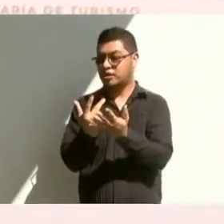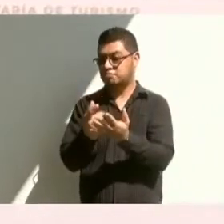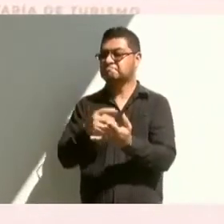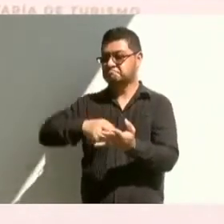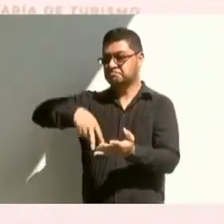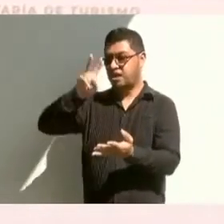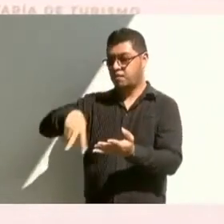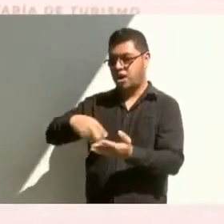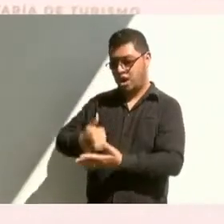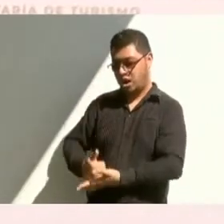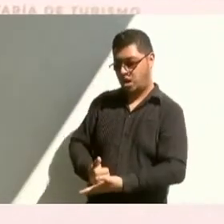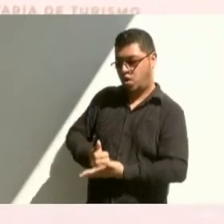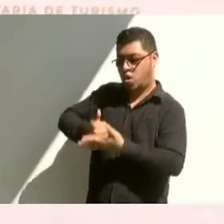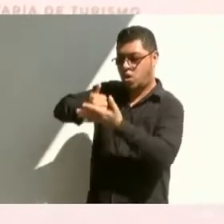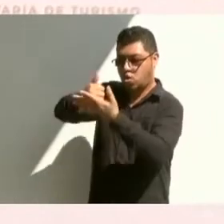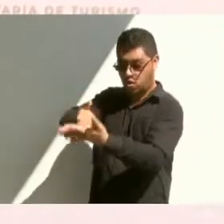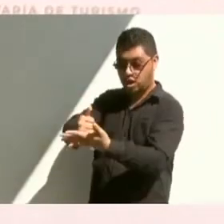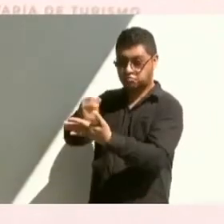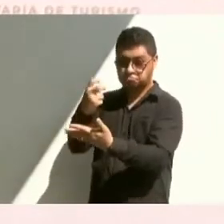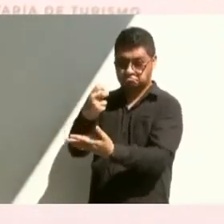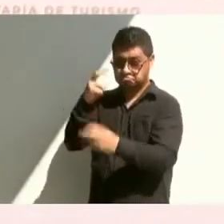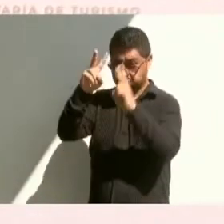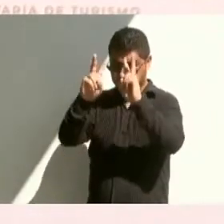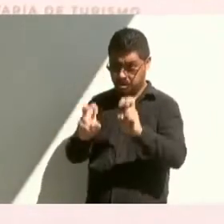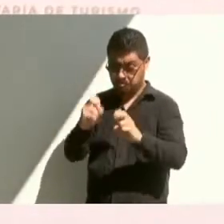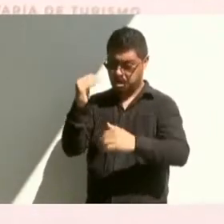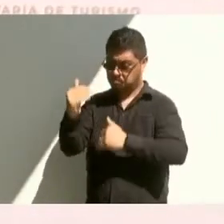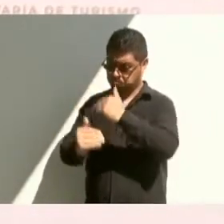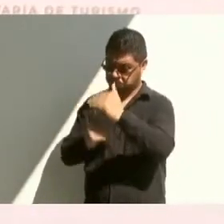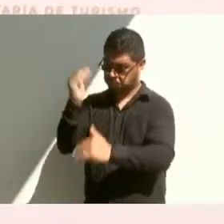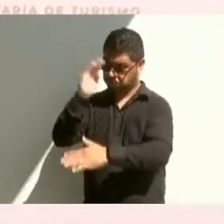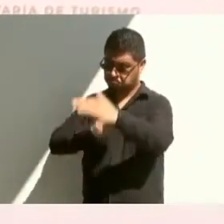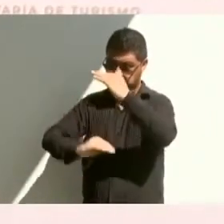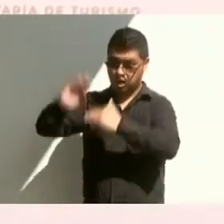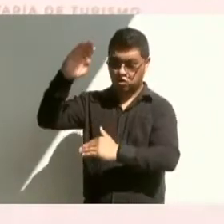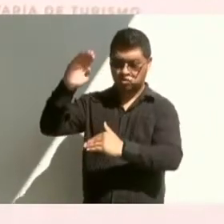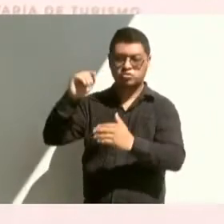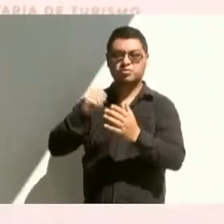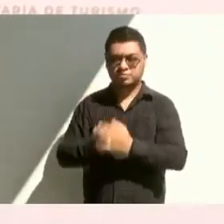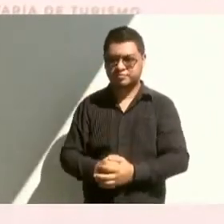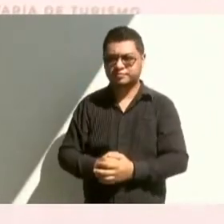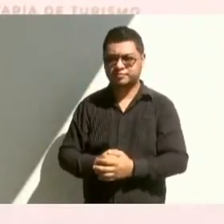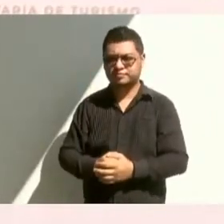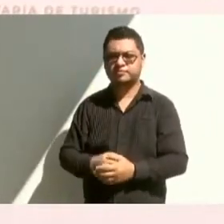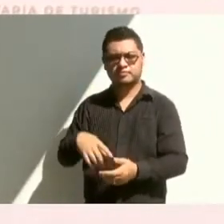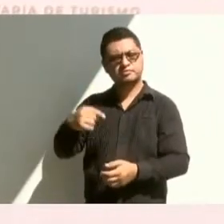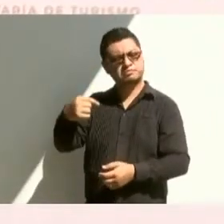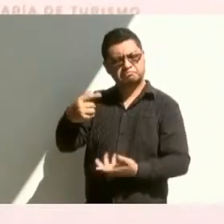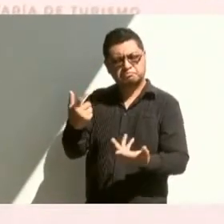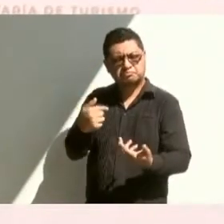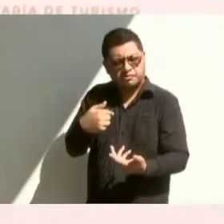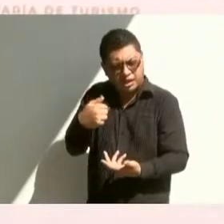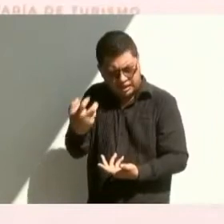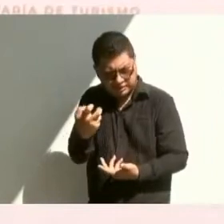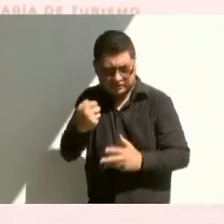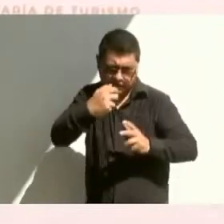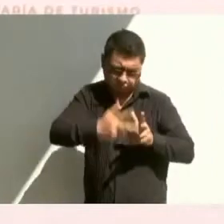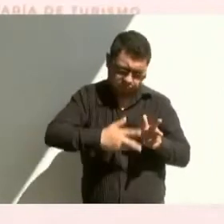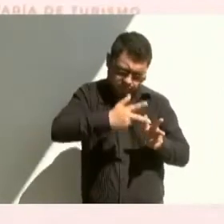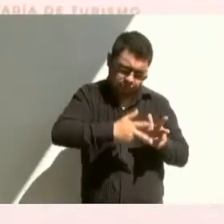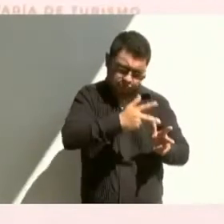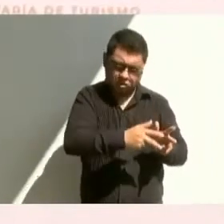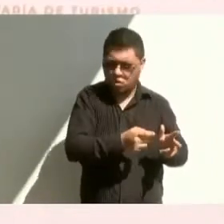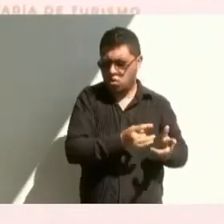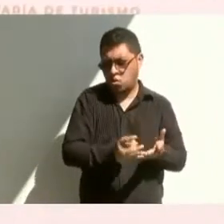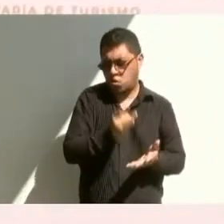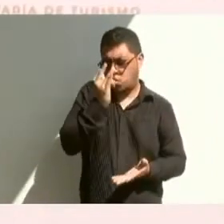infraestructura en el contexto del desarrollo de estas localidades. Con la construcción de este tramo no